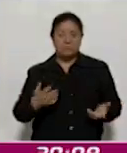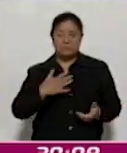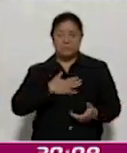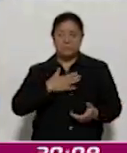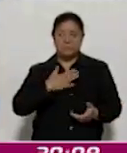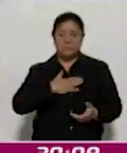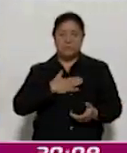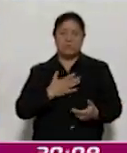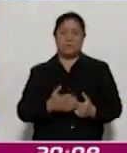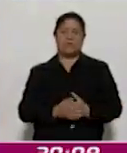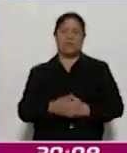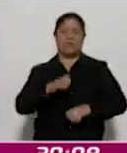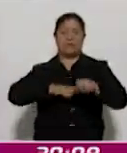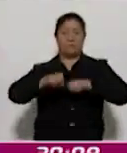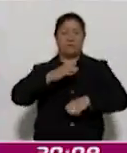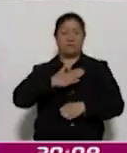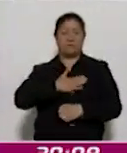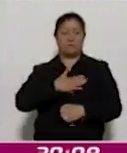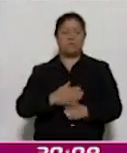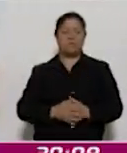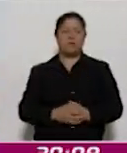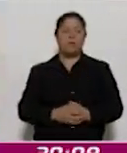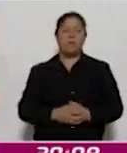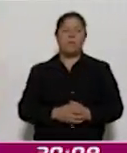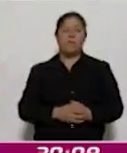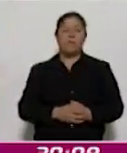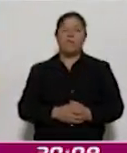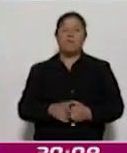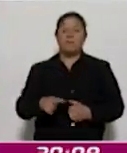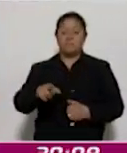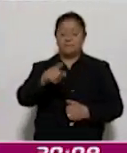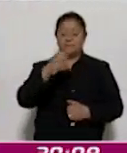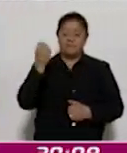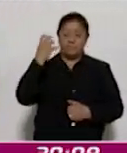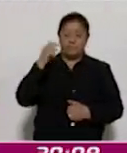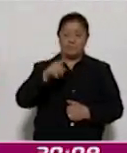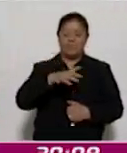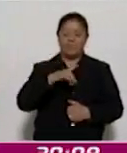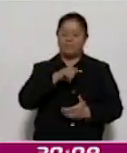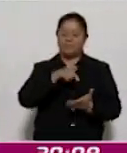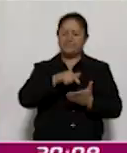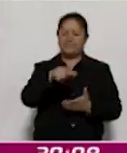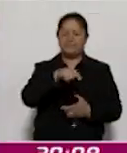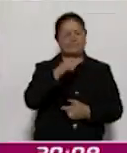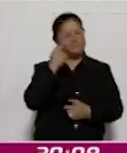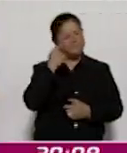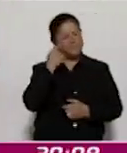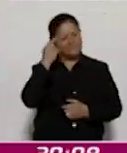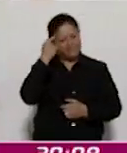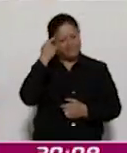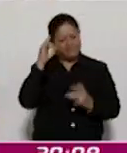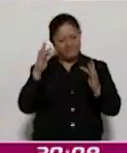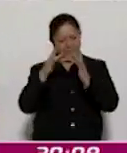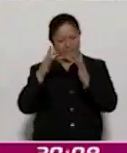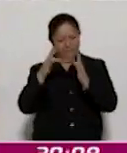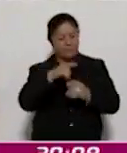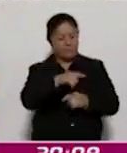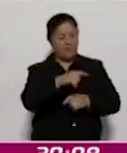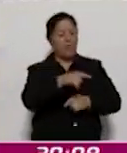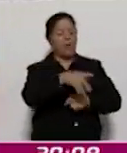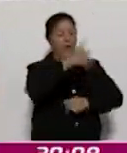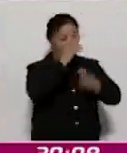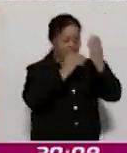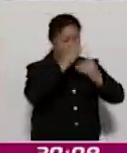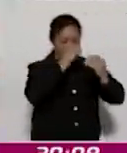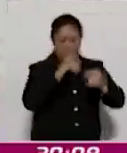mejor mi empresa. El foro ofreció un espacio donde los jóvenes pudieron conectar la teoría aprendida en las aulas con la práctica. Al interactuar